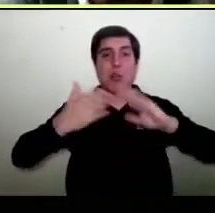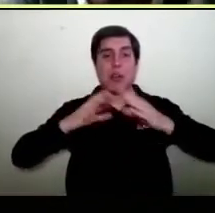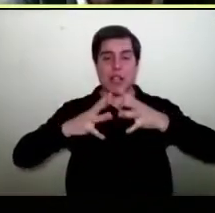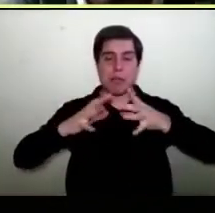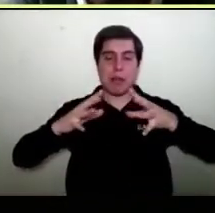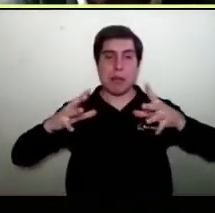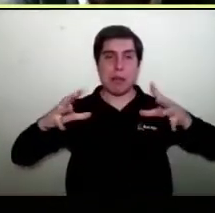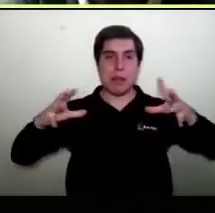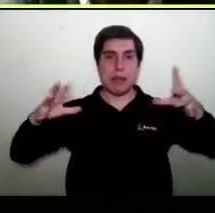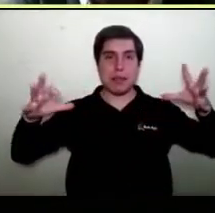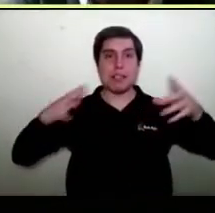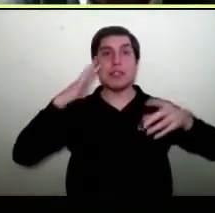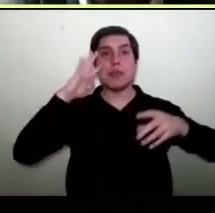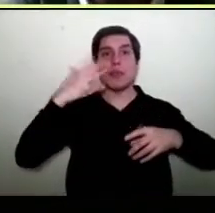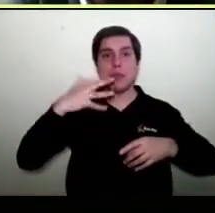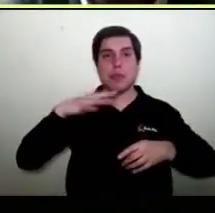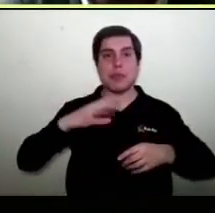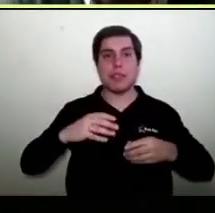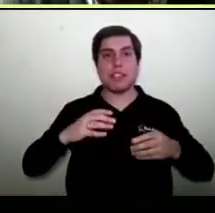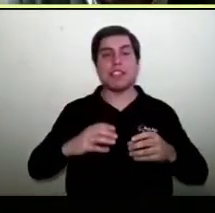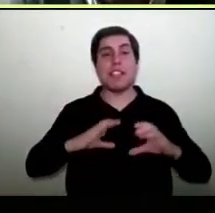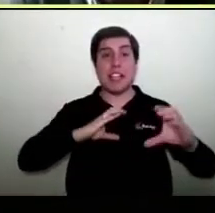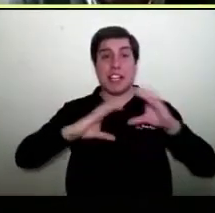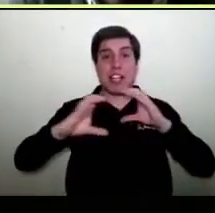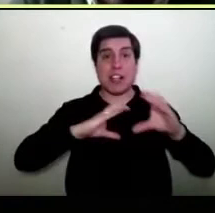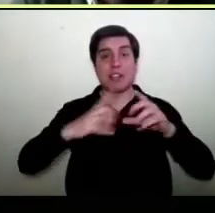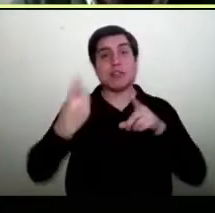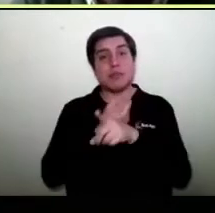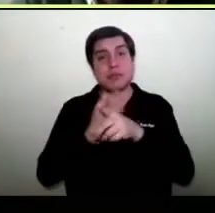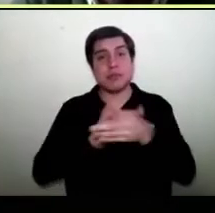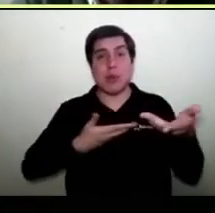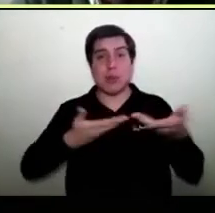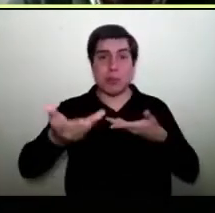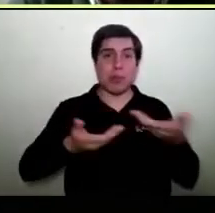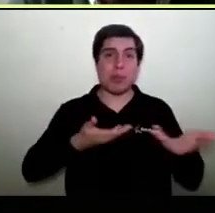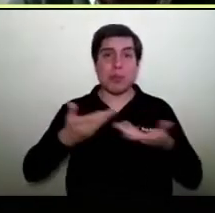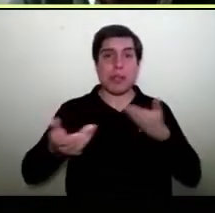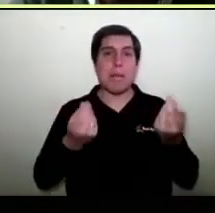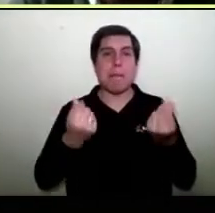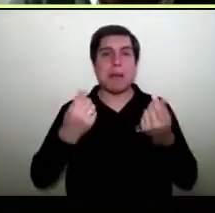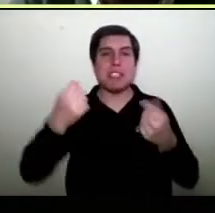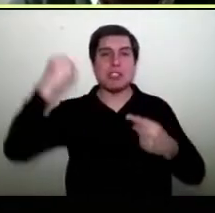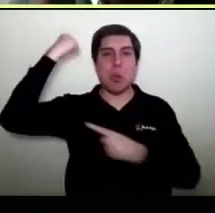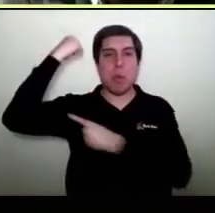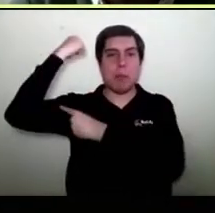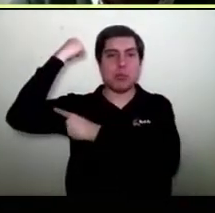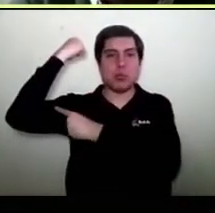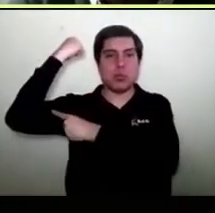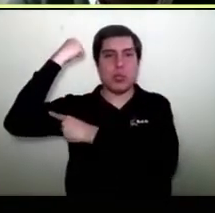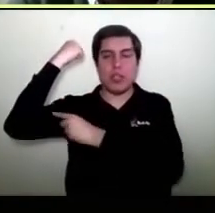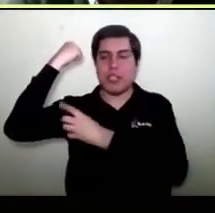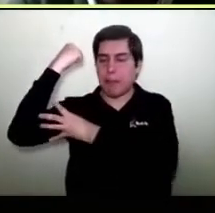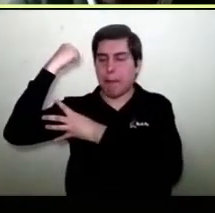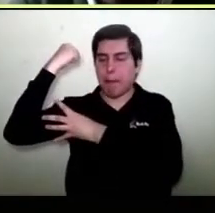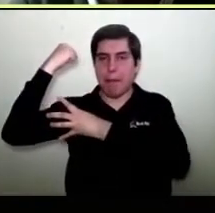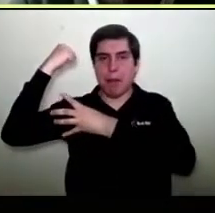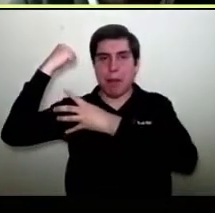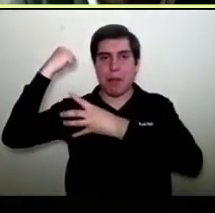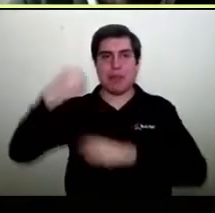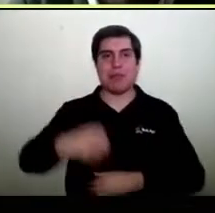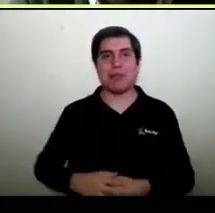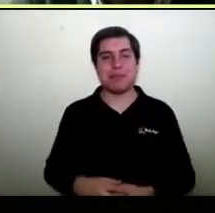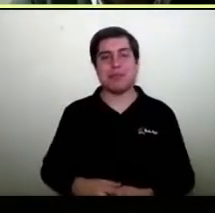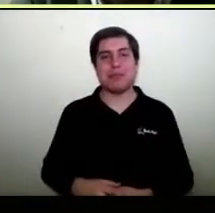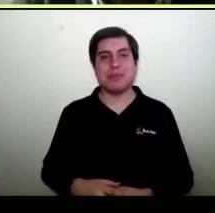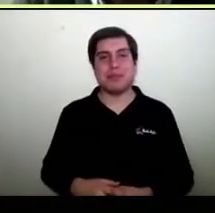Y eso es muy importante. La colaboración lo que hace es que crezca este músculo y pueda permitir que todos crezcamos. Y